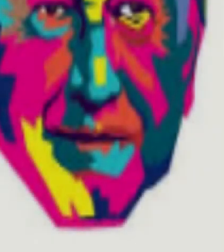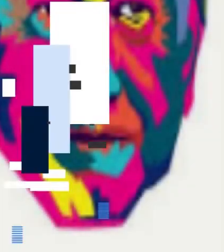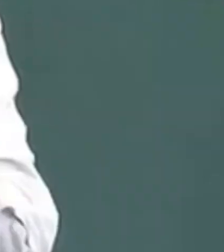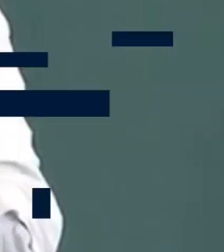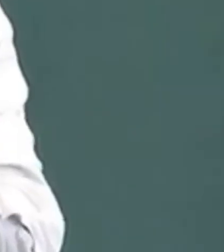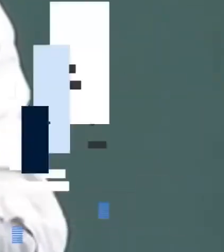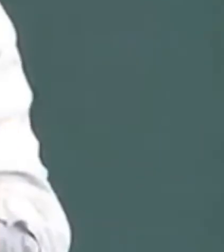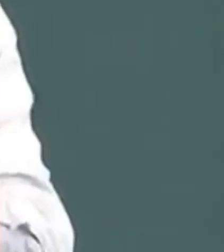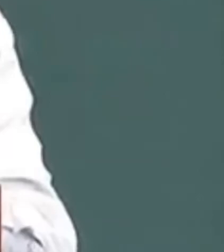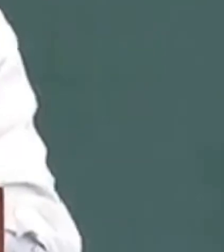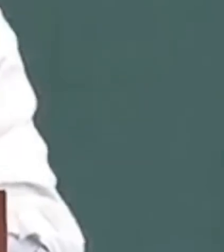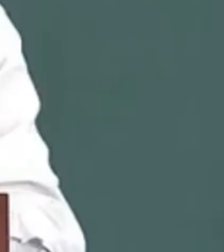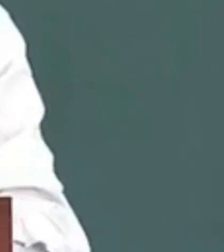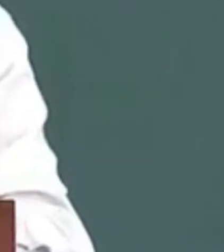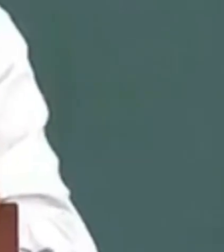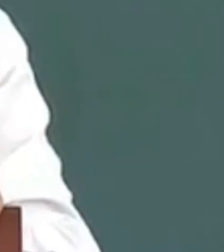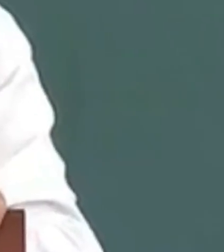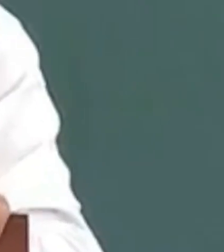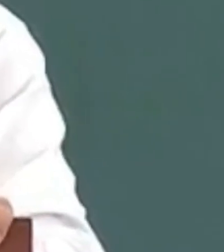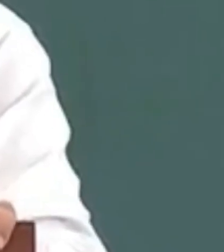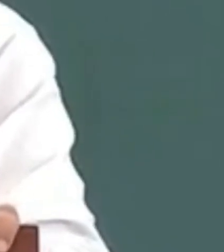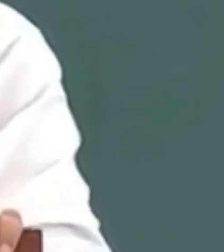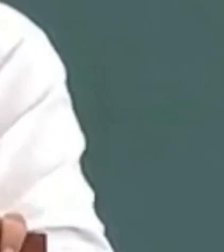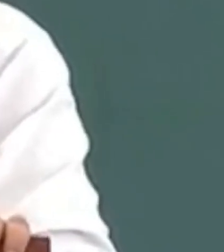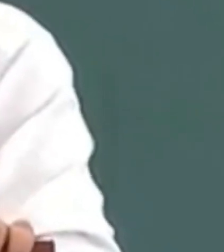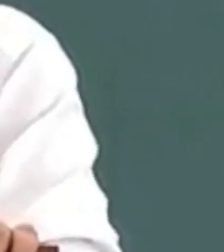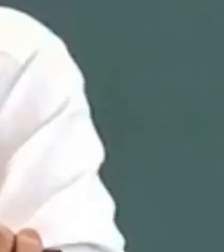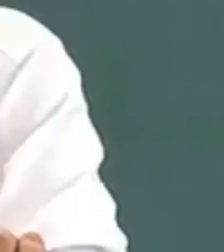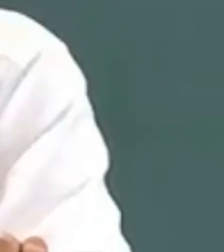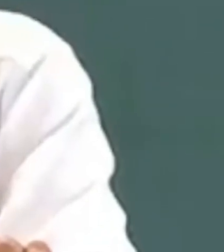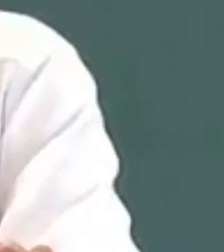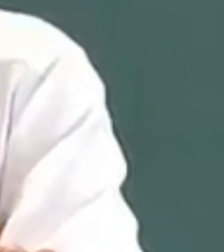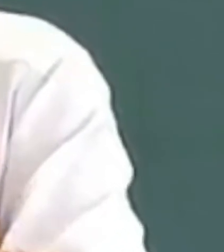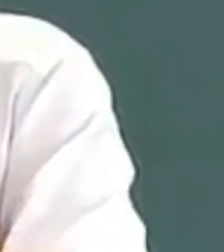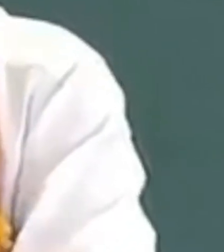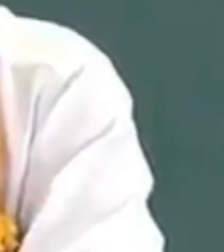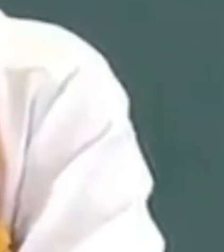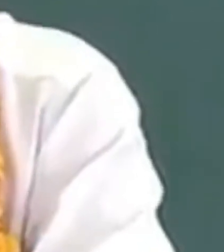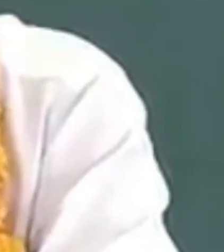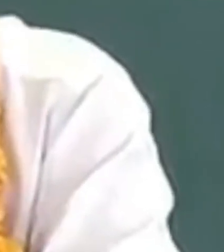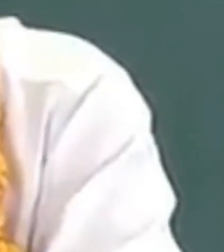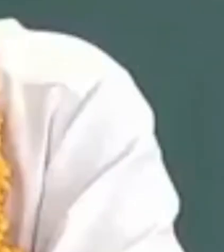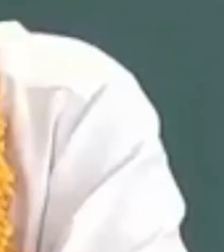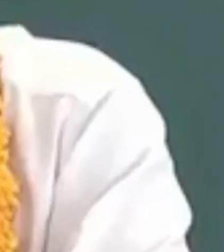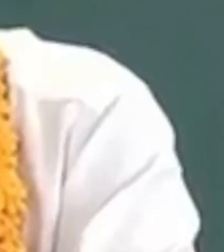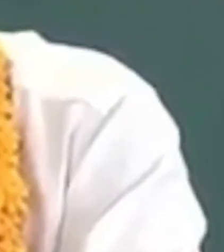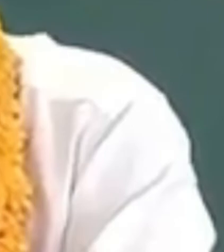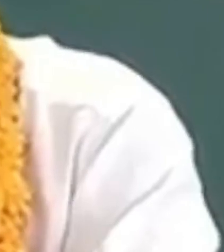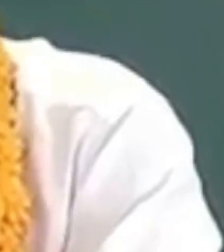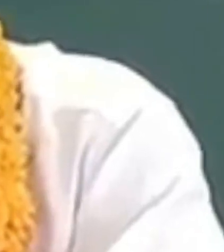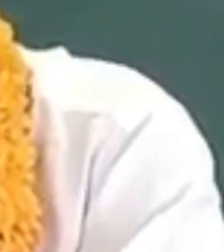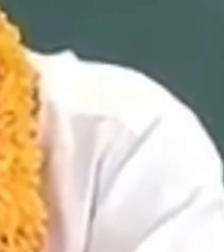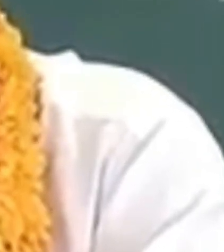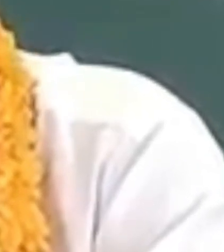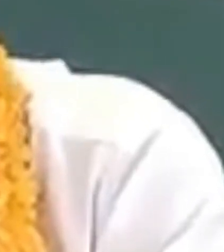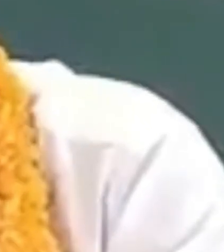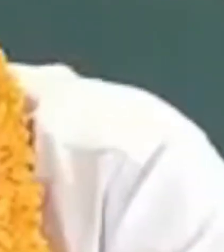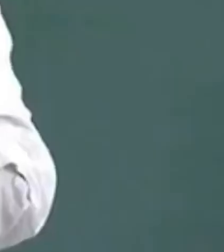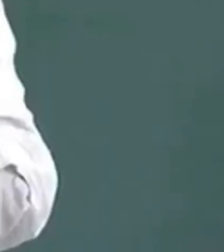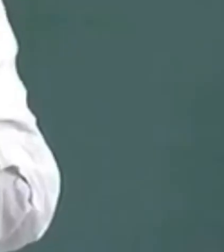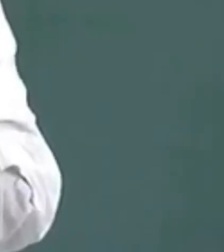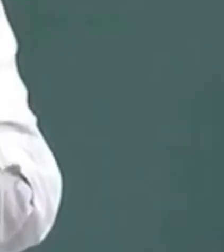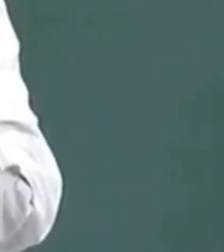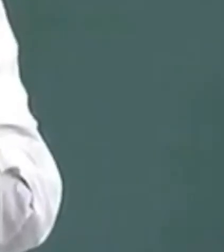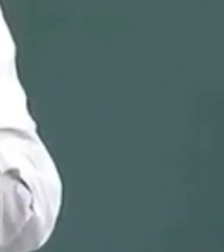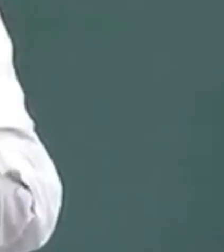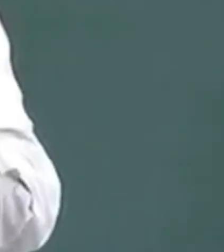Se va a desterrar la corrupción del país y se va a desterrar la corrupción y la impunidad.